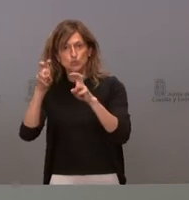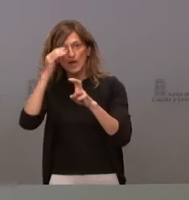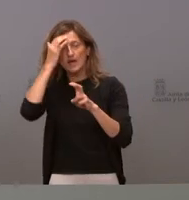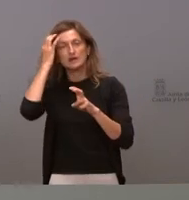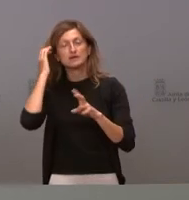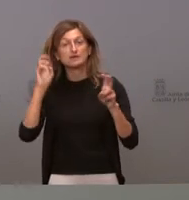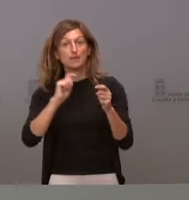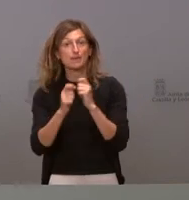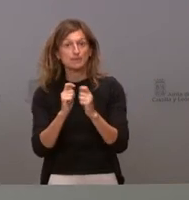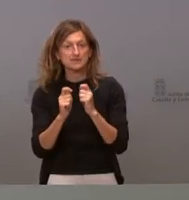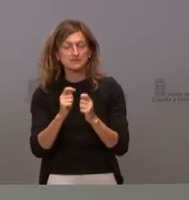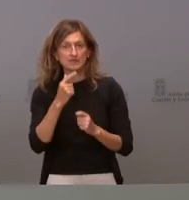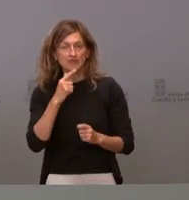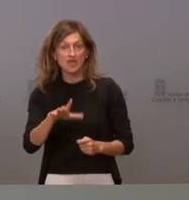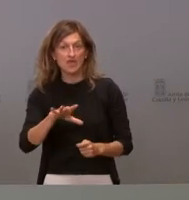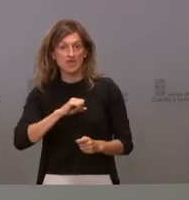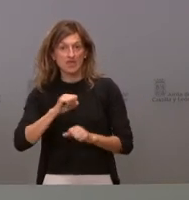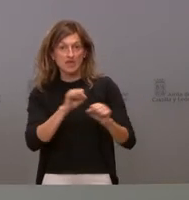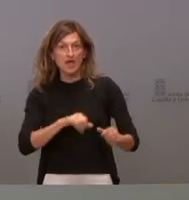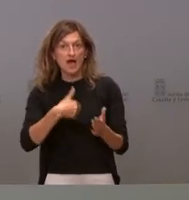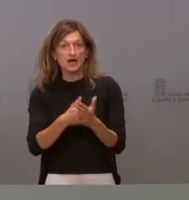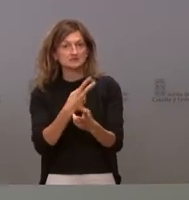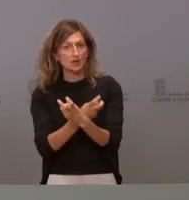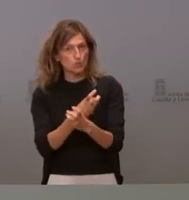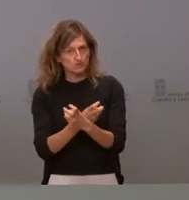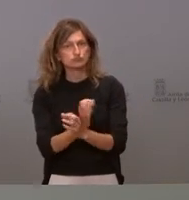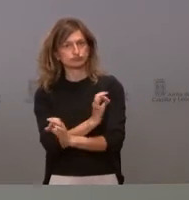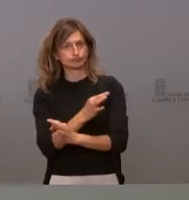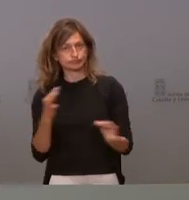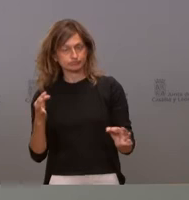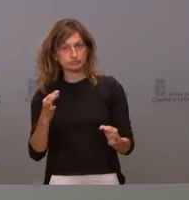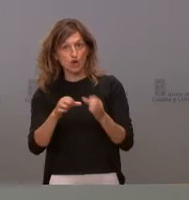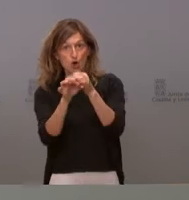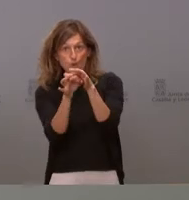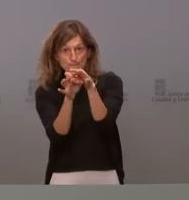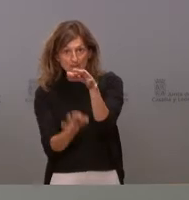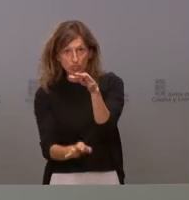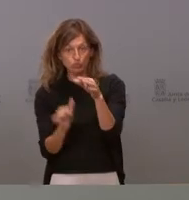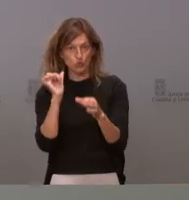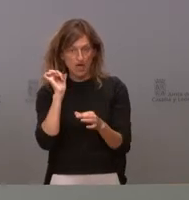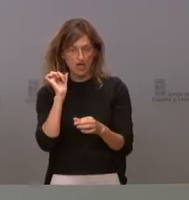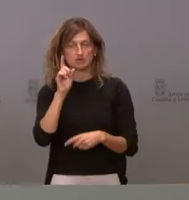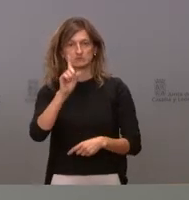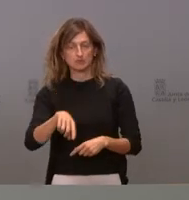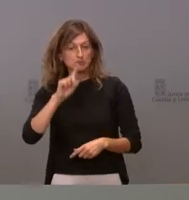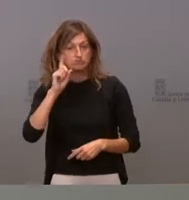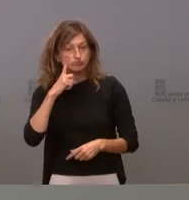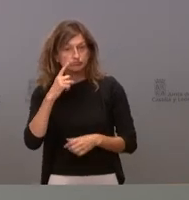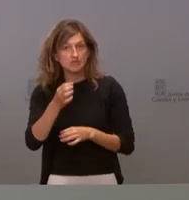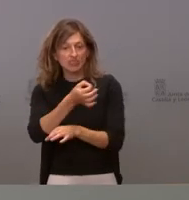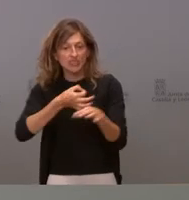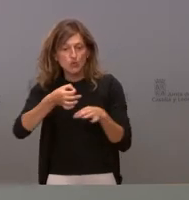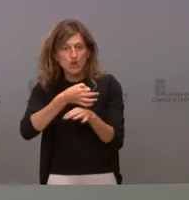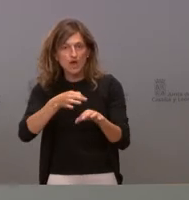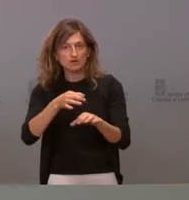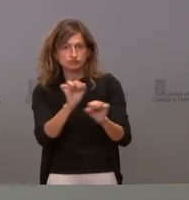de prensa es que tenemos inmunidad hasta en los huesos, efectivamente. En la médula ósea es donde se puede detectar la inmunidad celular. Por lo